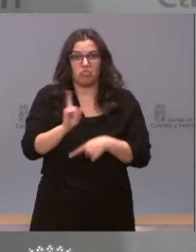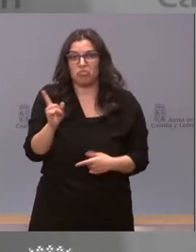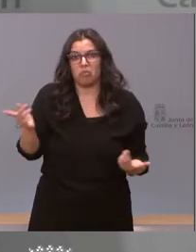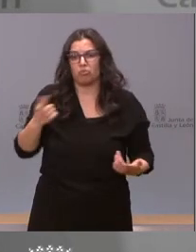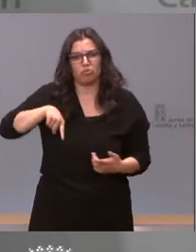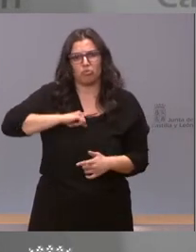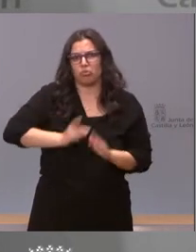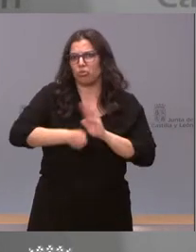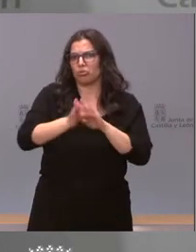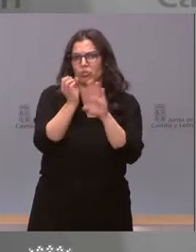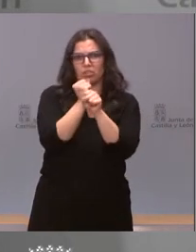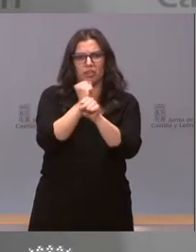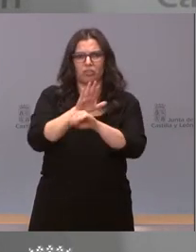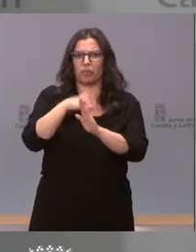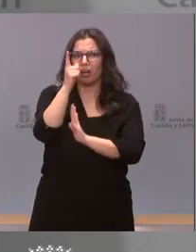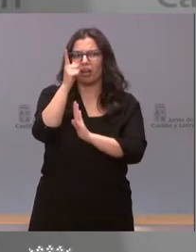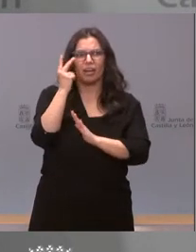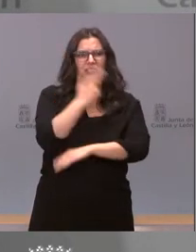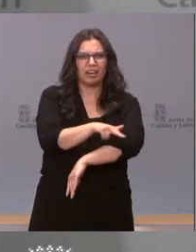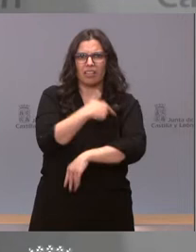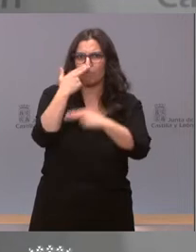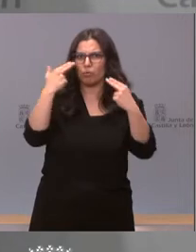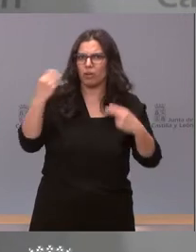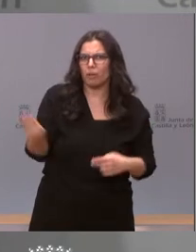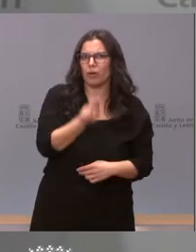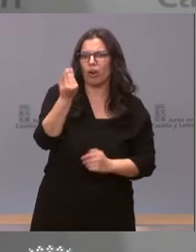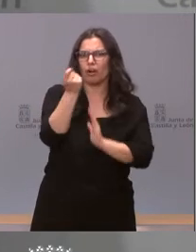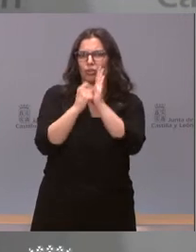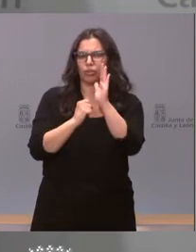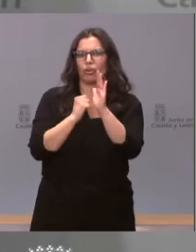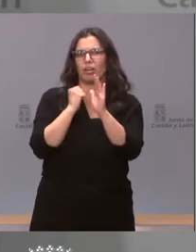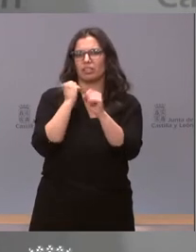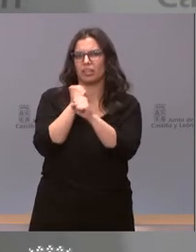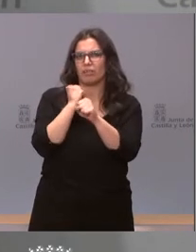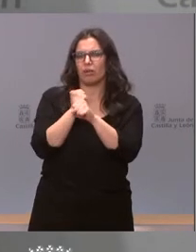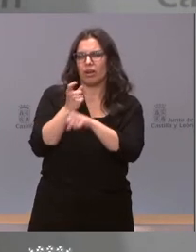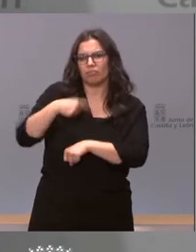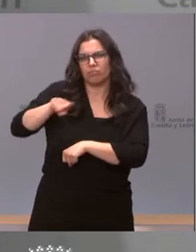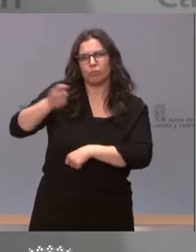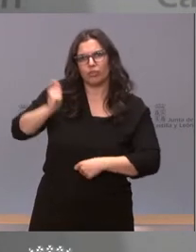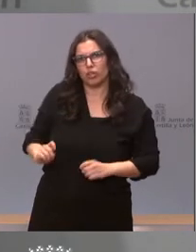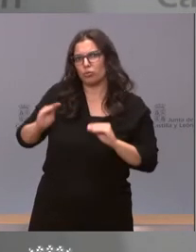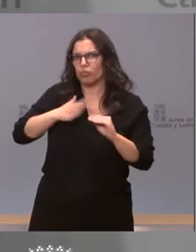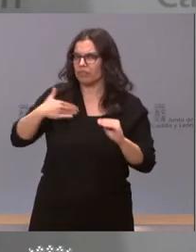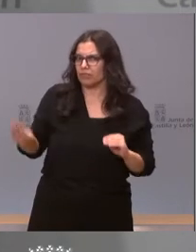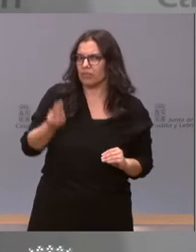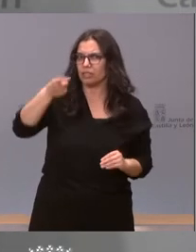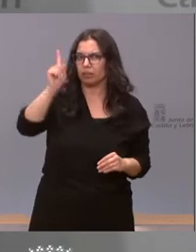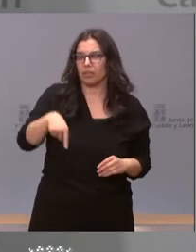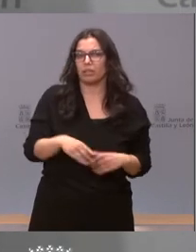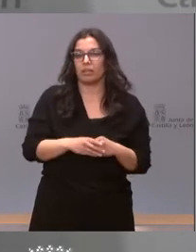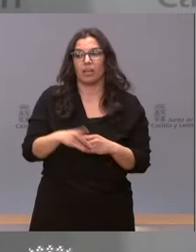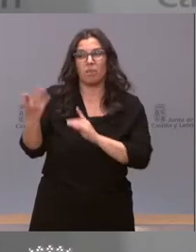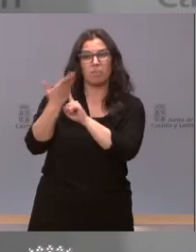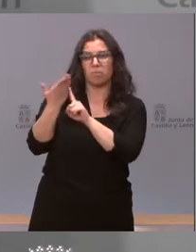en la mejora de nuestra sanidad pública, en la mejora de las condiciones de trabajo de nuestros profesionales y ninguna de estas